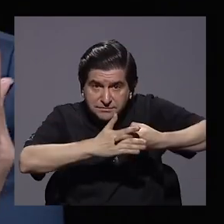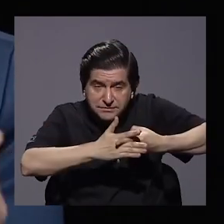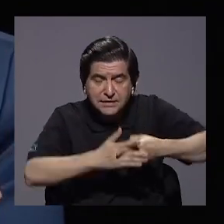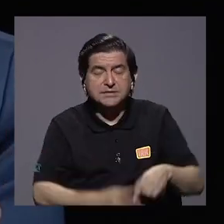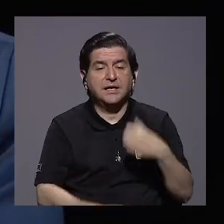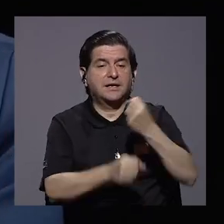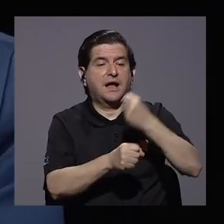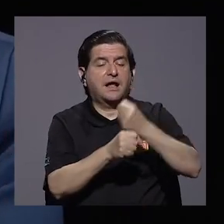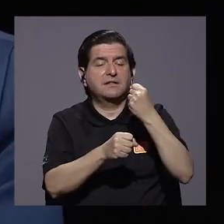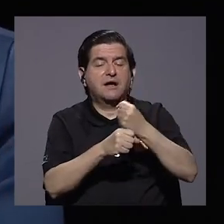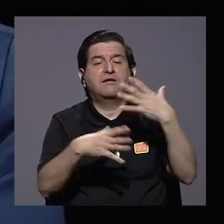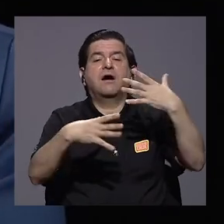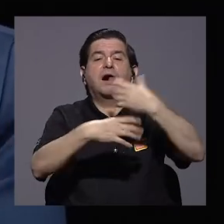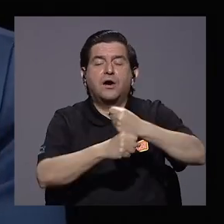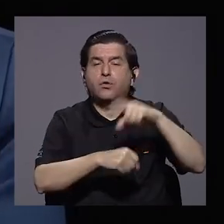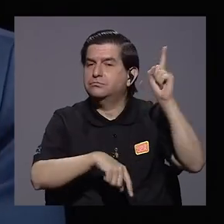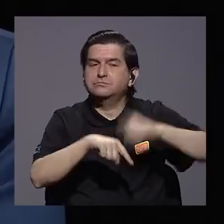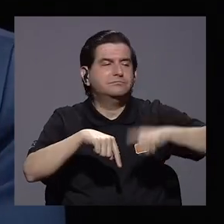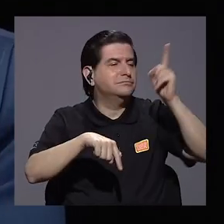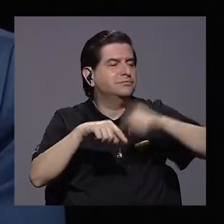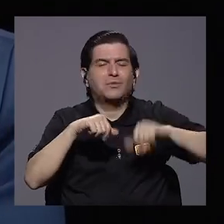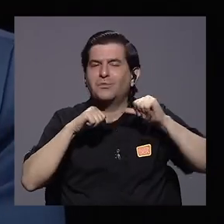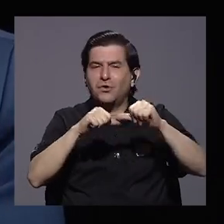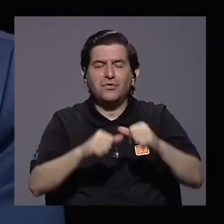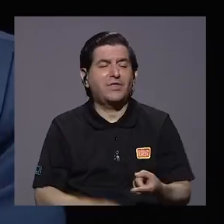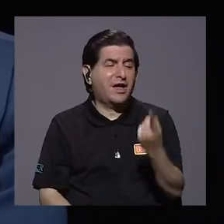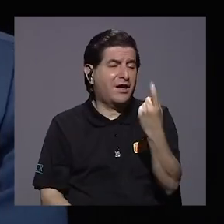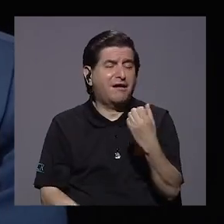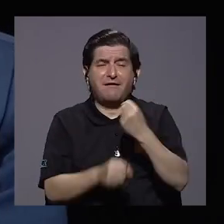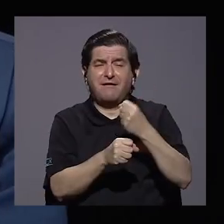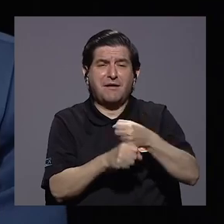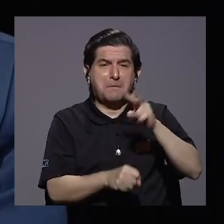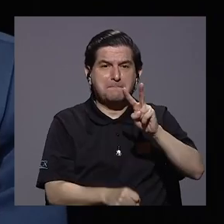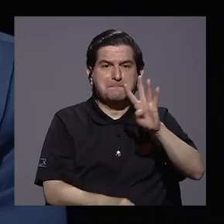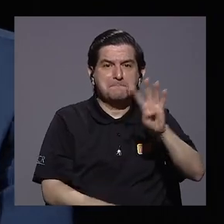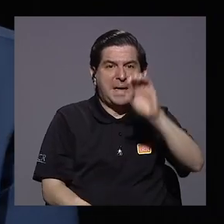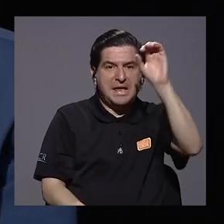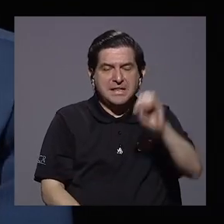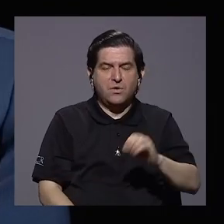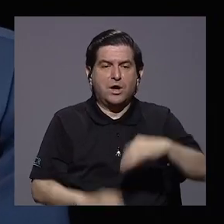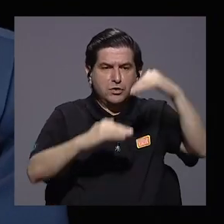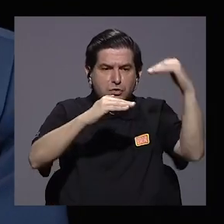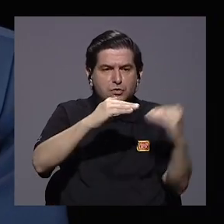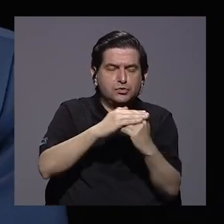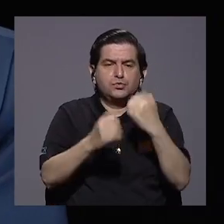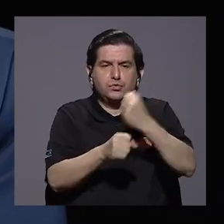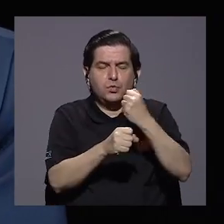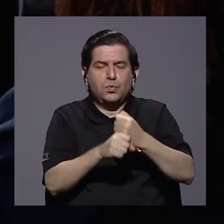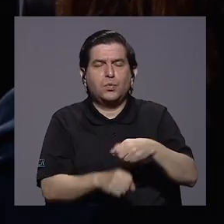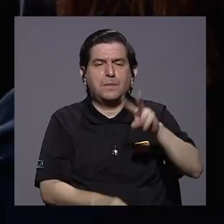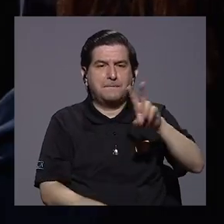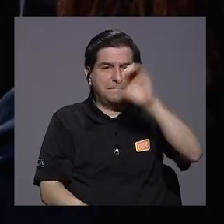a generar empleo. Nosotros no podemos seguir con un desempleo del 24% y un subempleo del 20%. Atención al empleo, entonces.